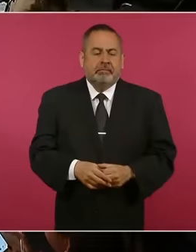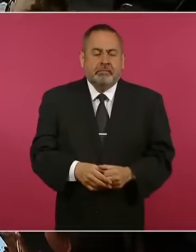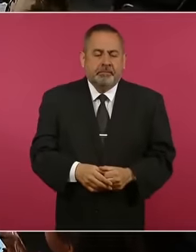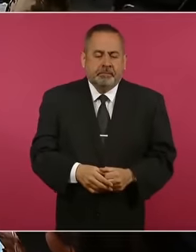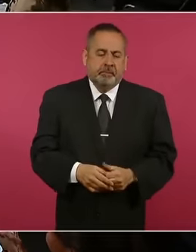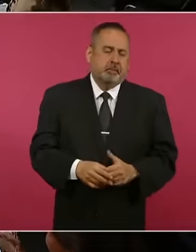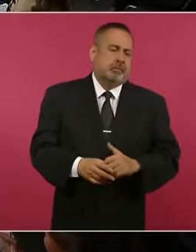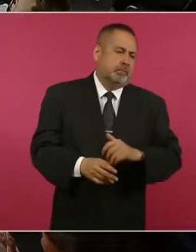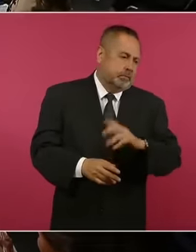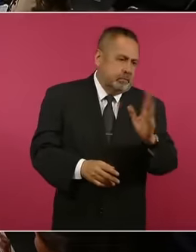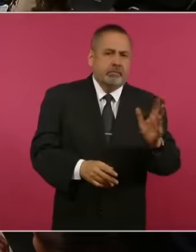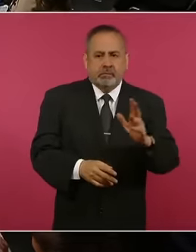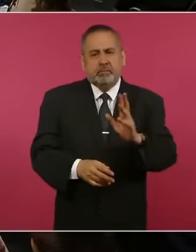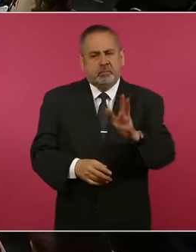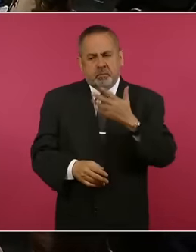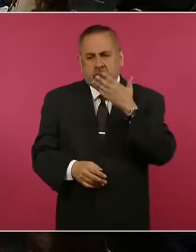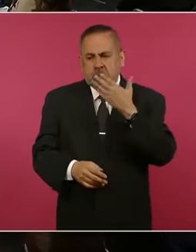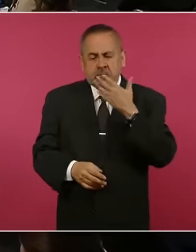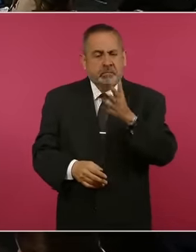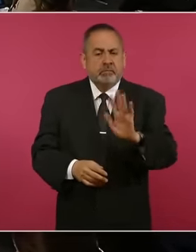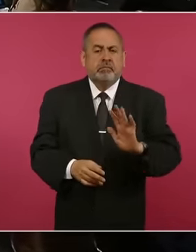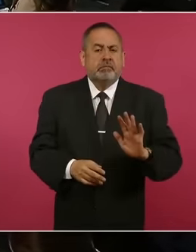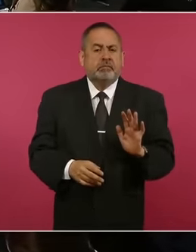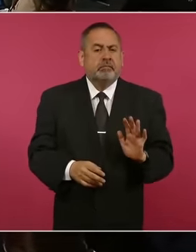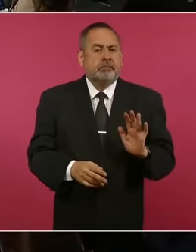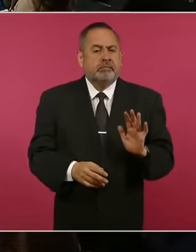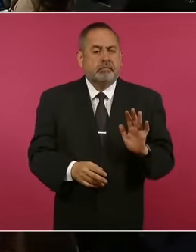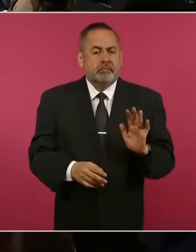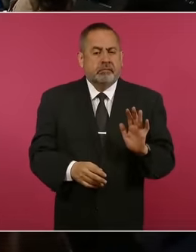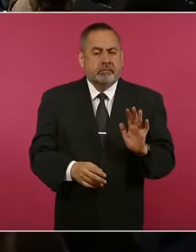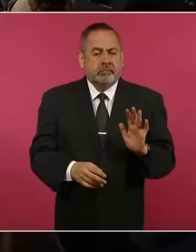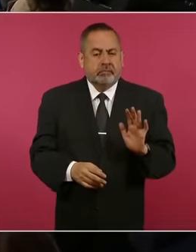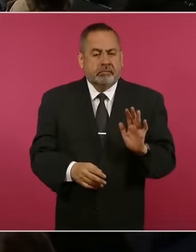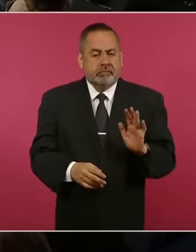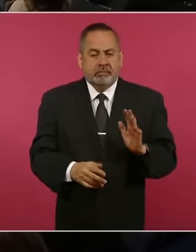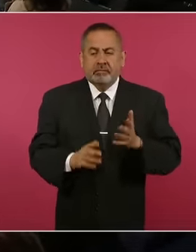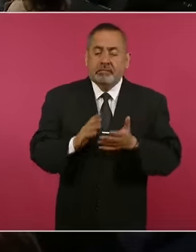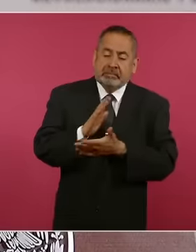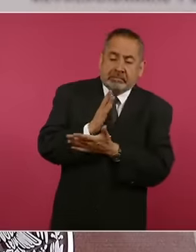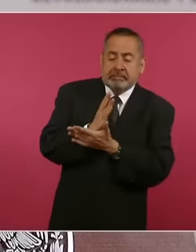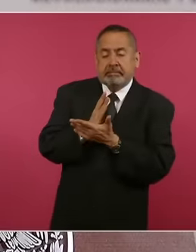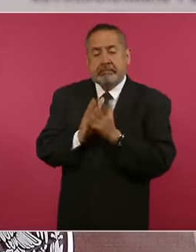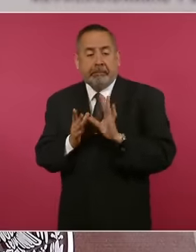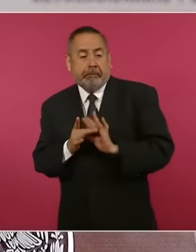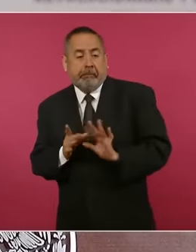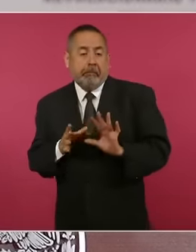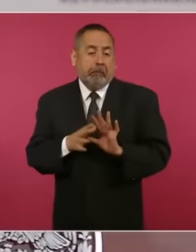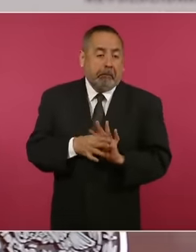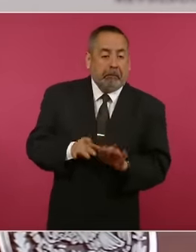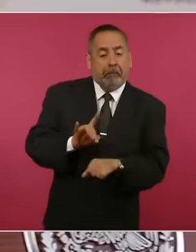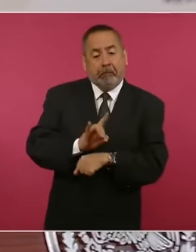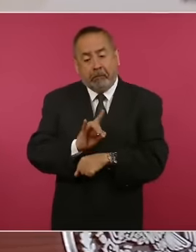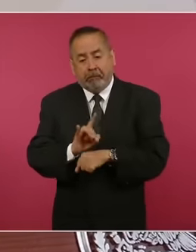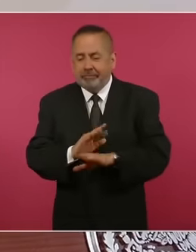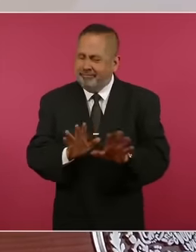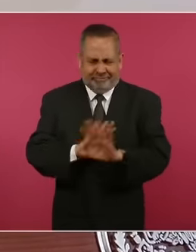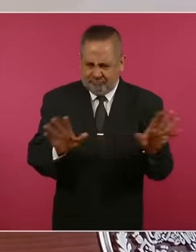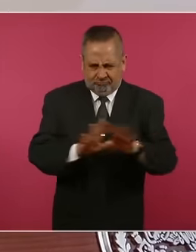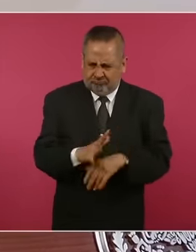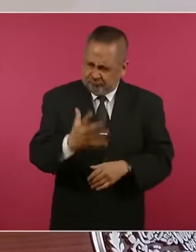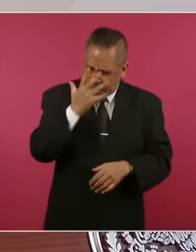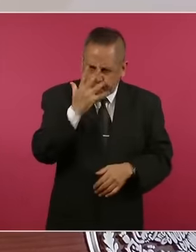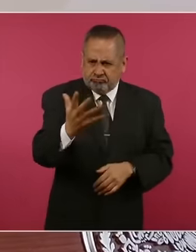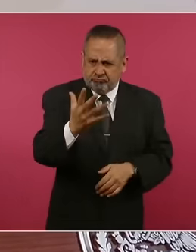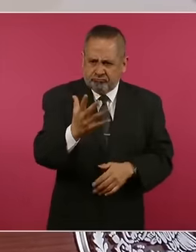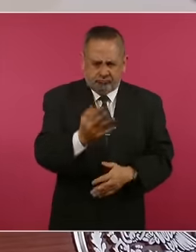es bueno que no haya medias tintas que